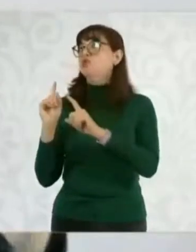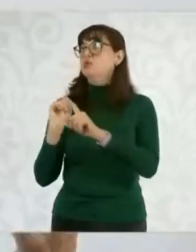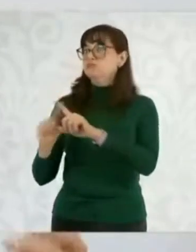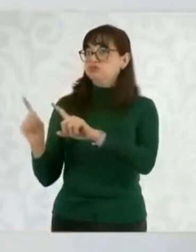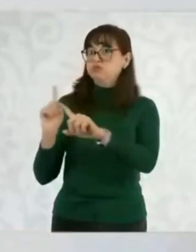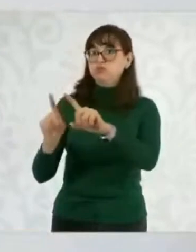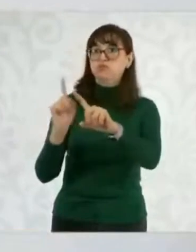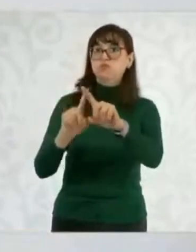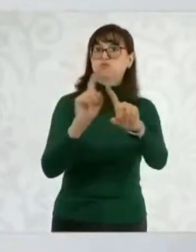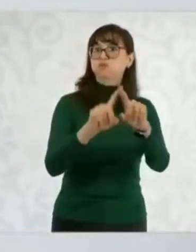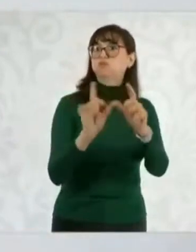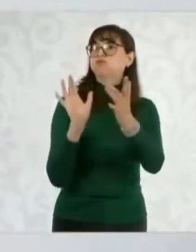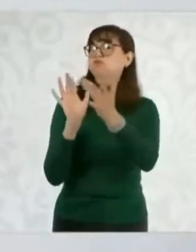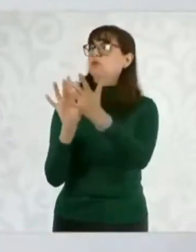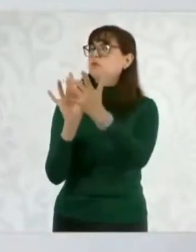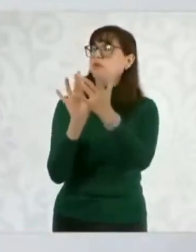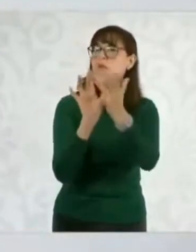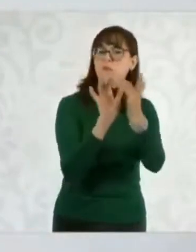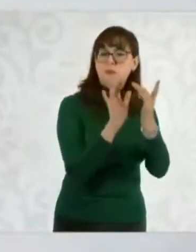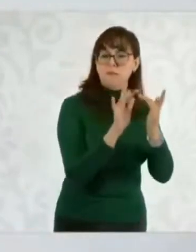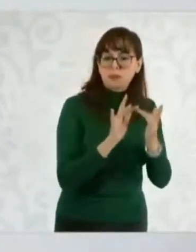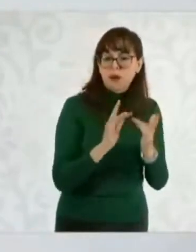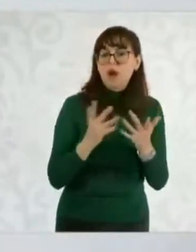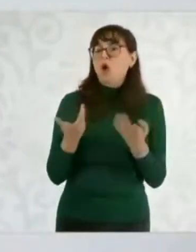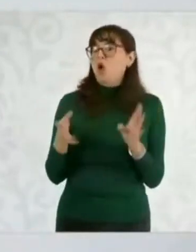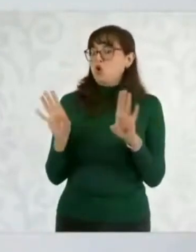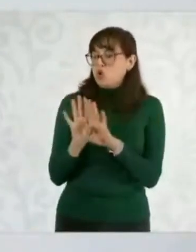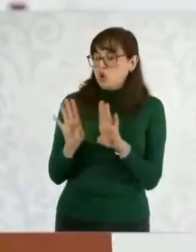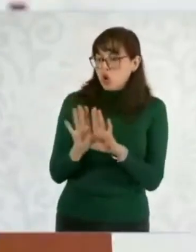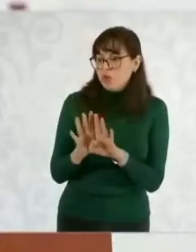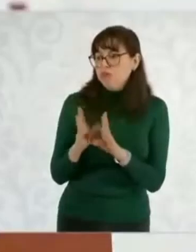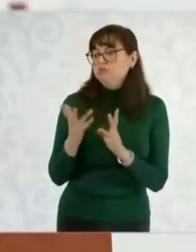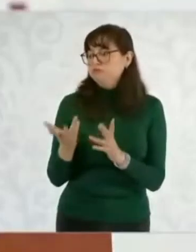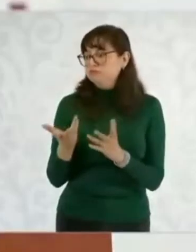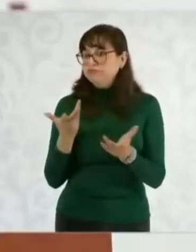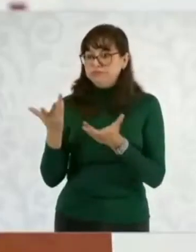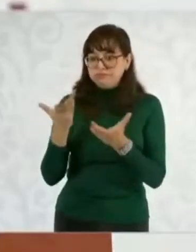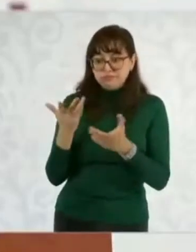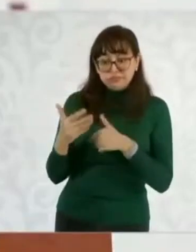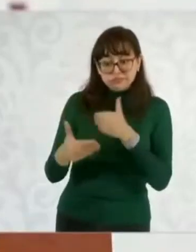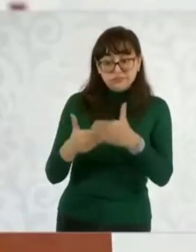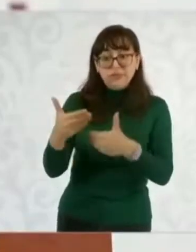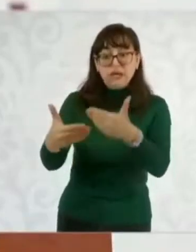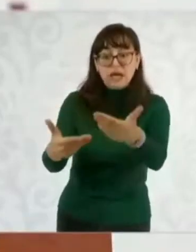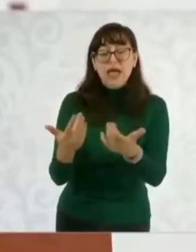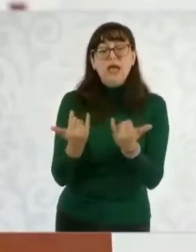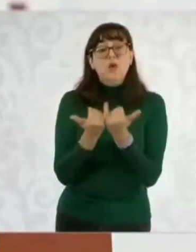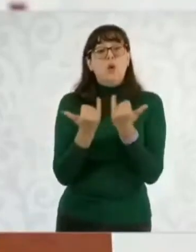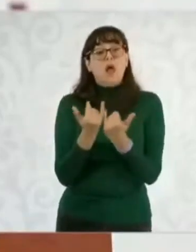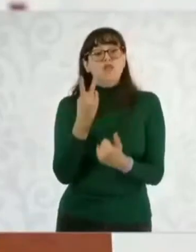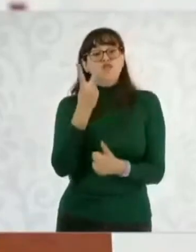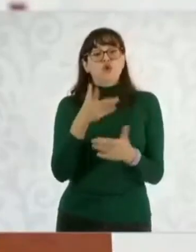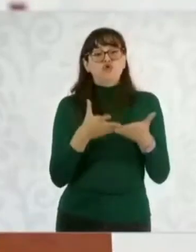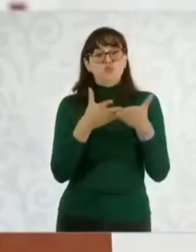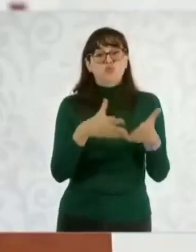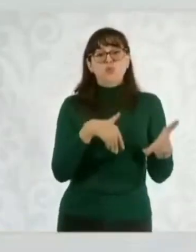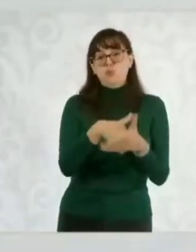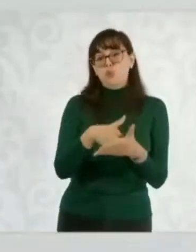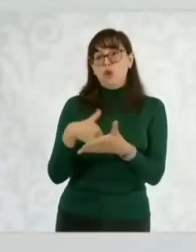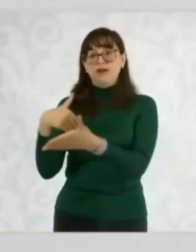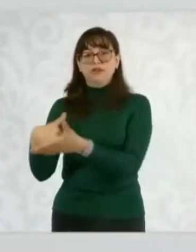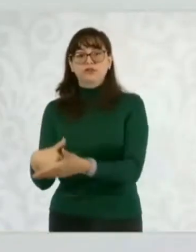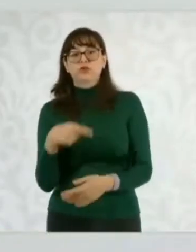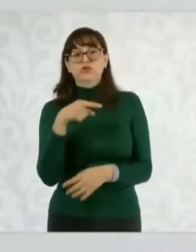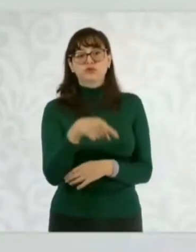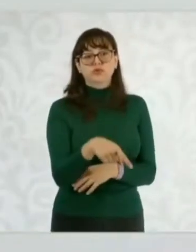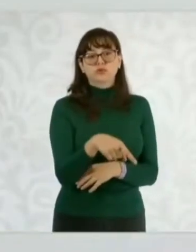avance, cómo se desarrollan, y también los dos puertos, el de Salina Cruz y el de Coatzacoalcos, que también